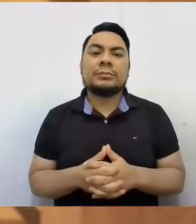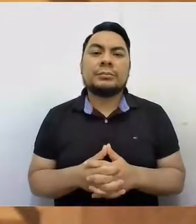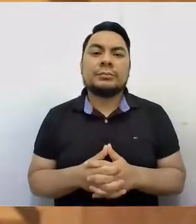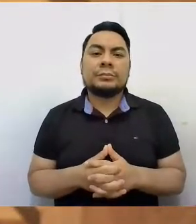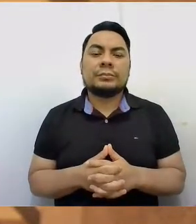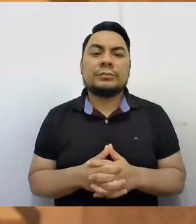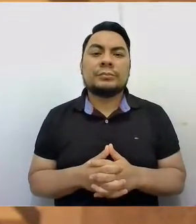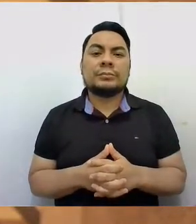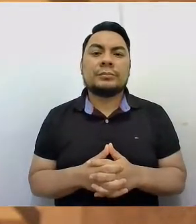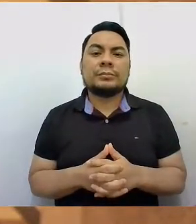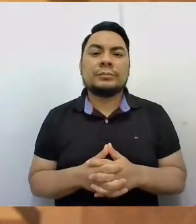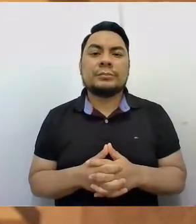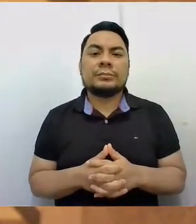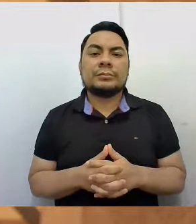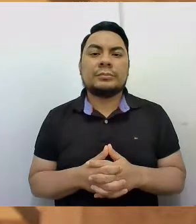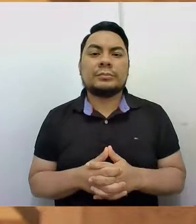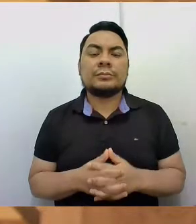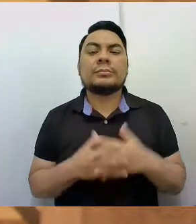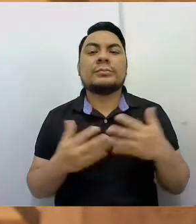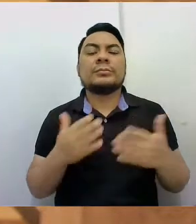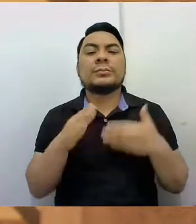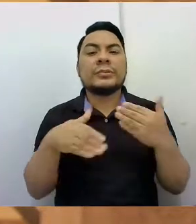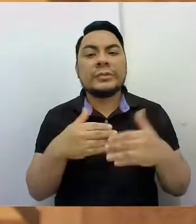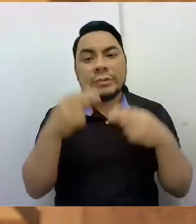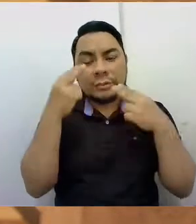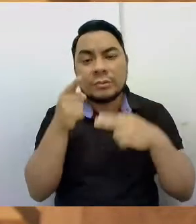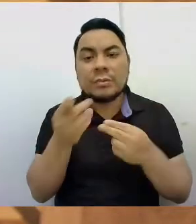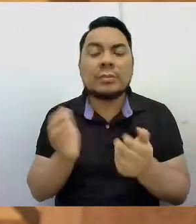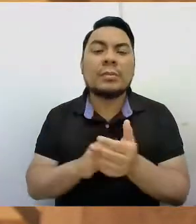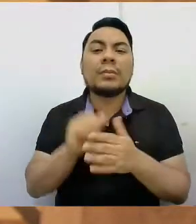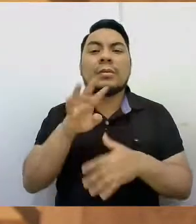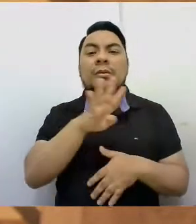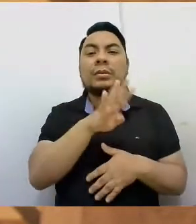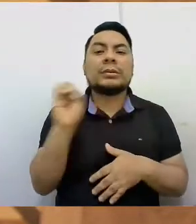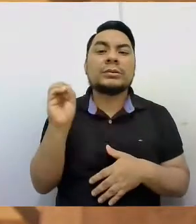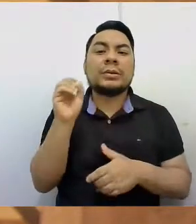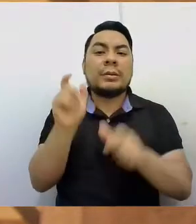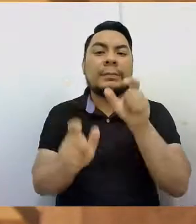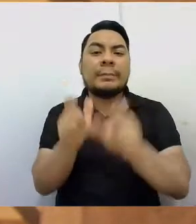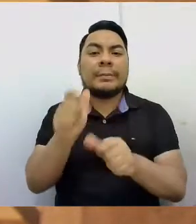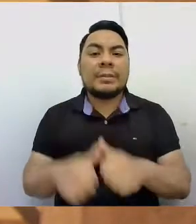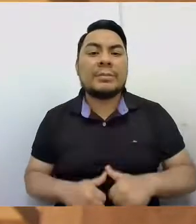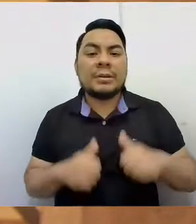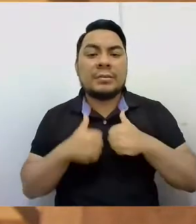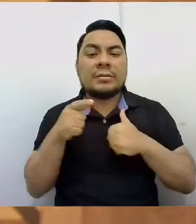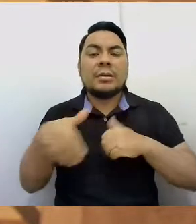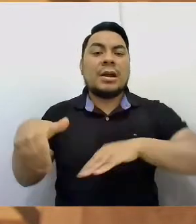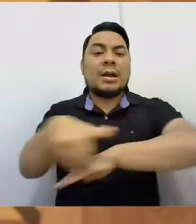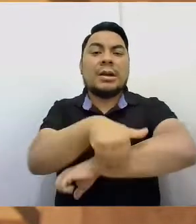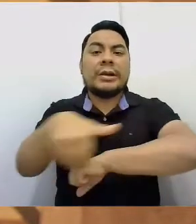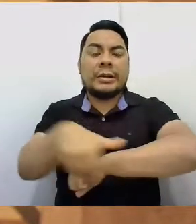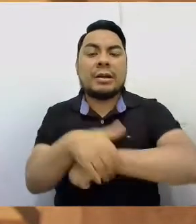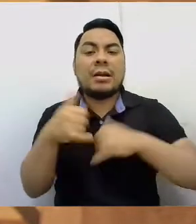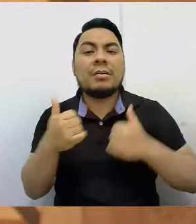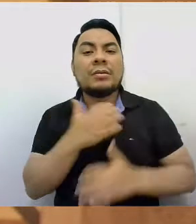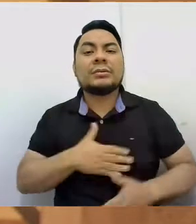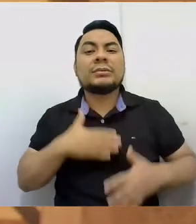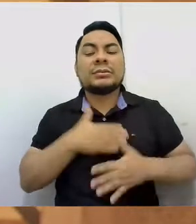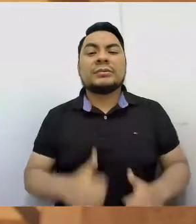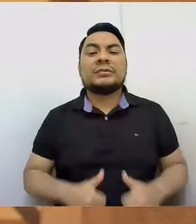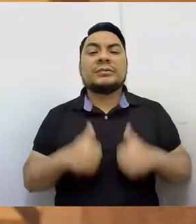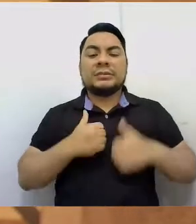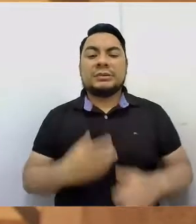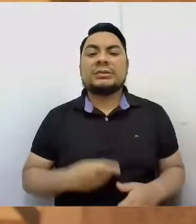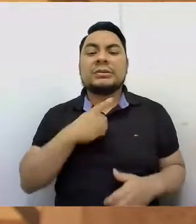En el ámbito de la noticia, más de 400 personas que vivían en las calles ahora gozan de una vida digna gracias al